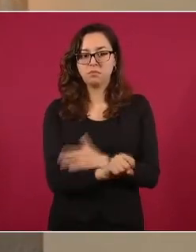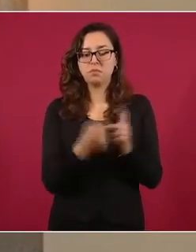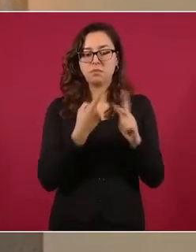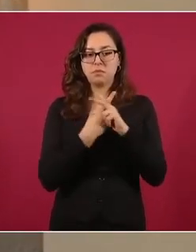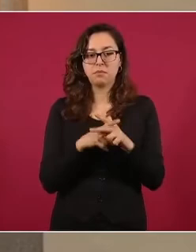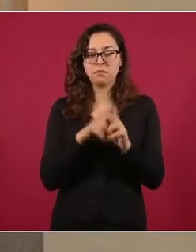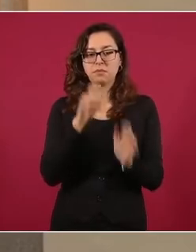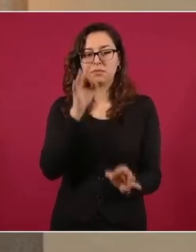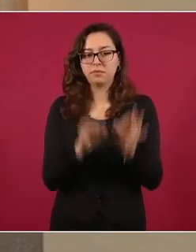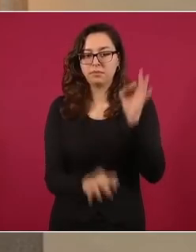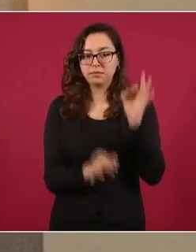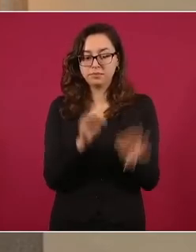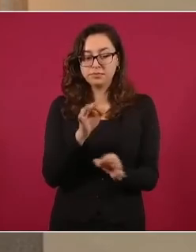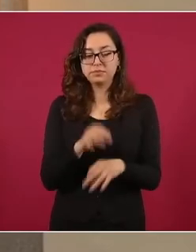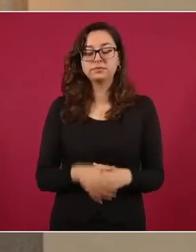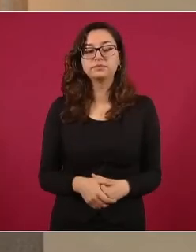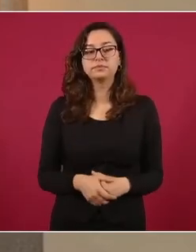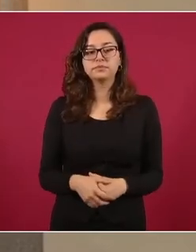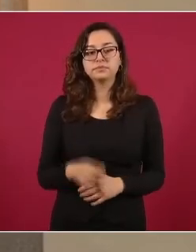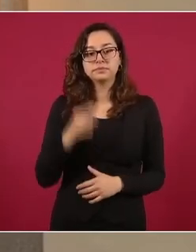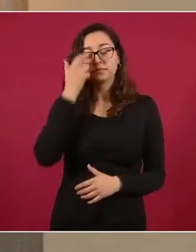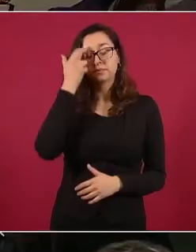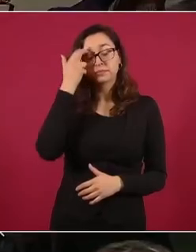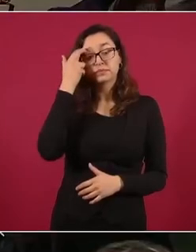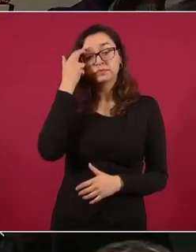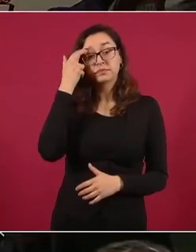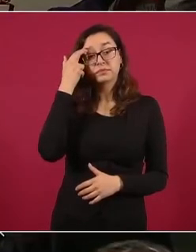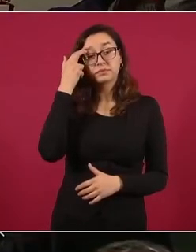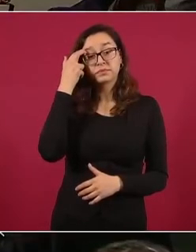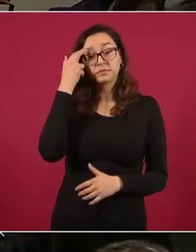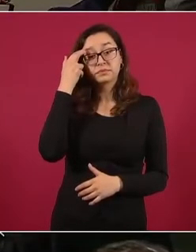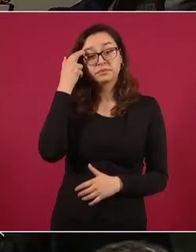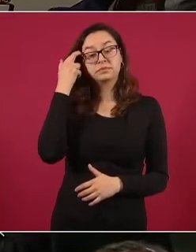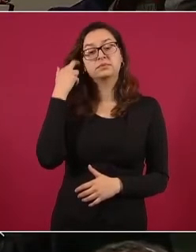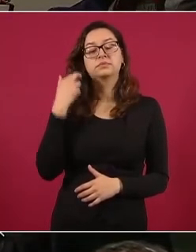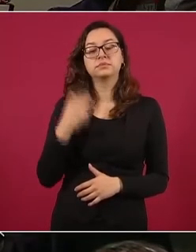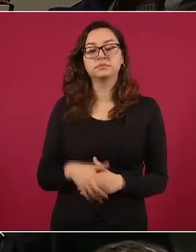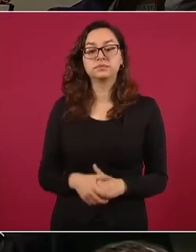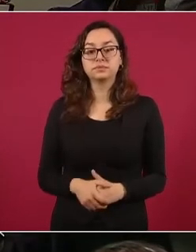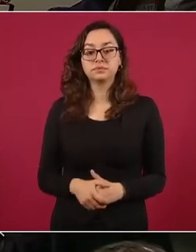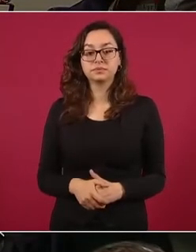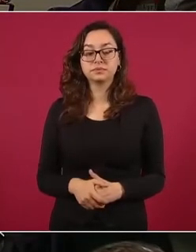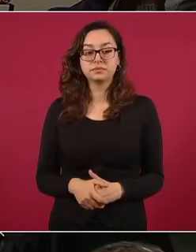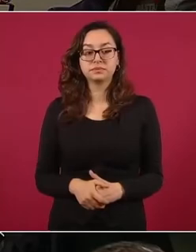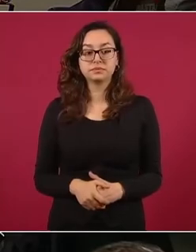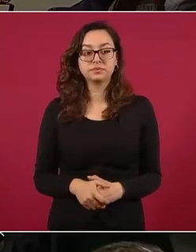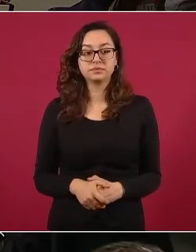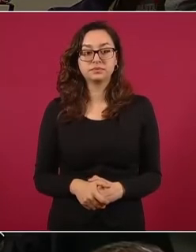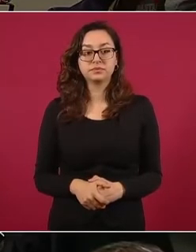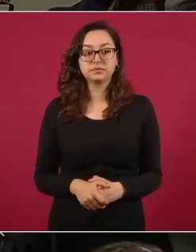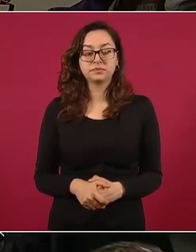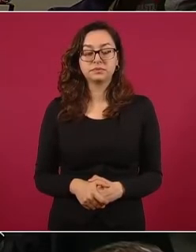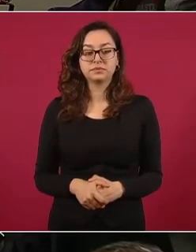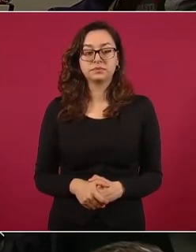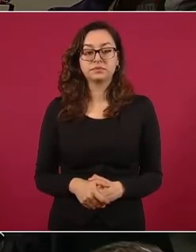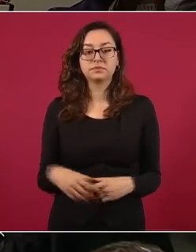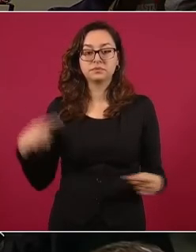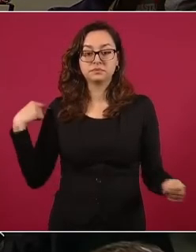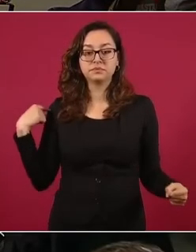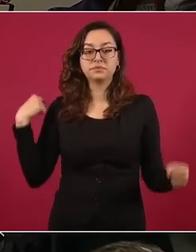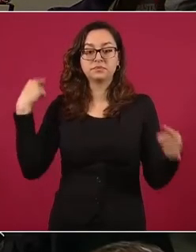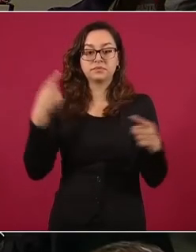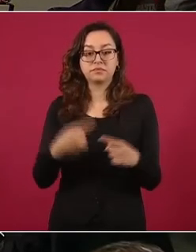En el caso de los últimos eventos, en el caso de Fredit